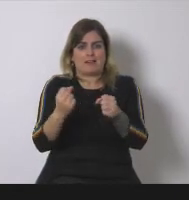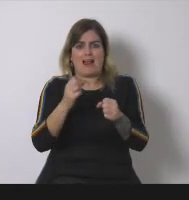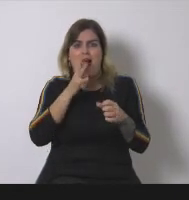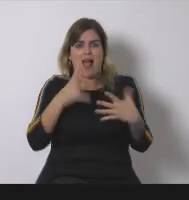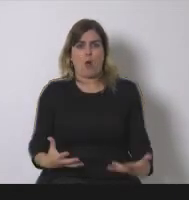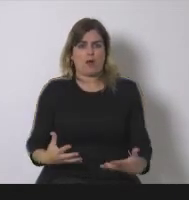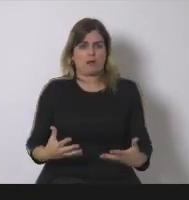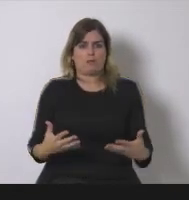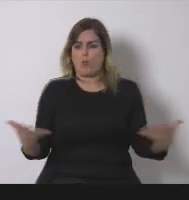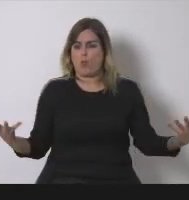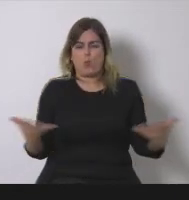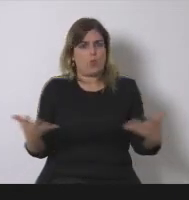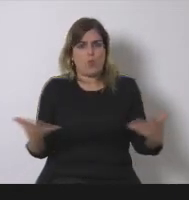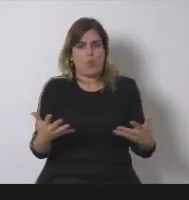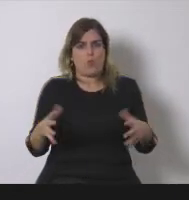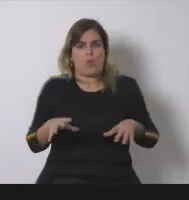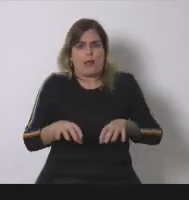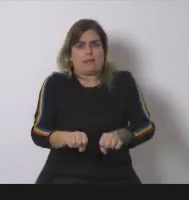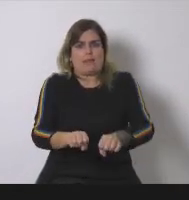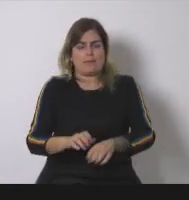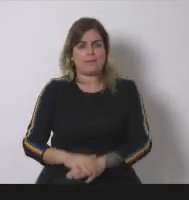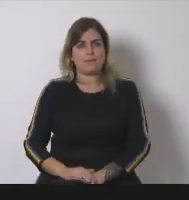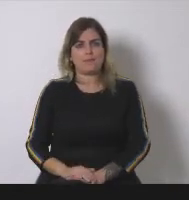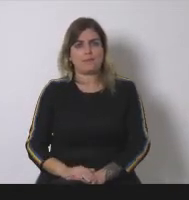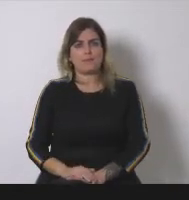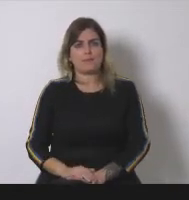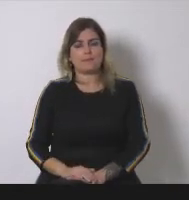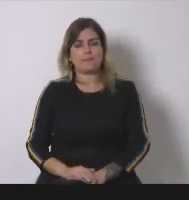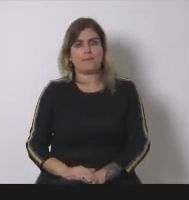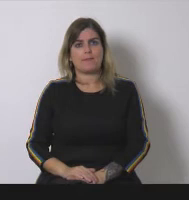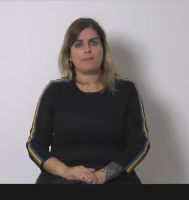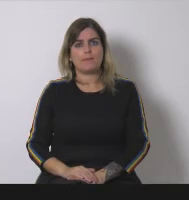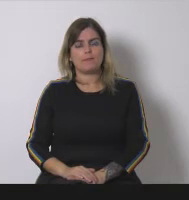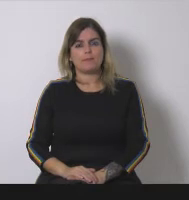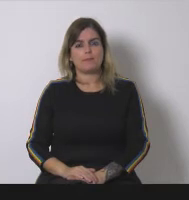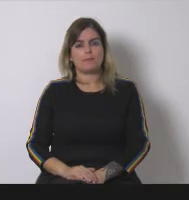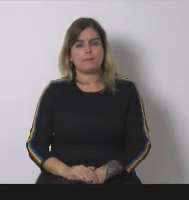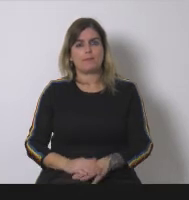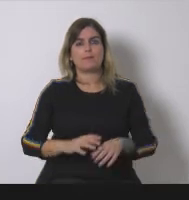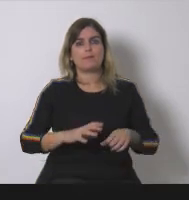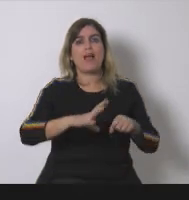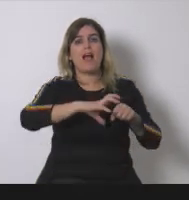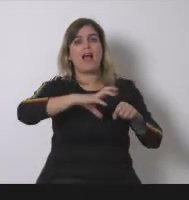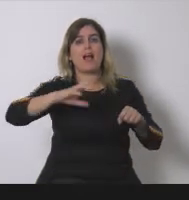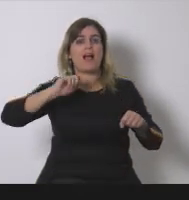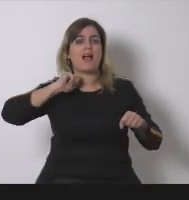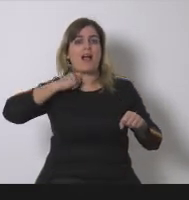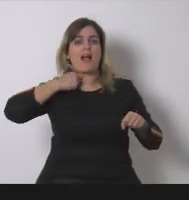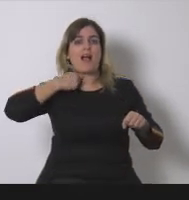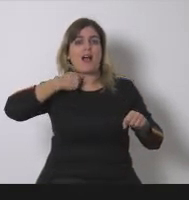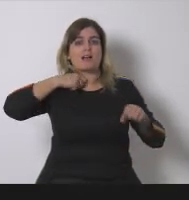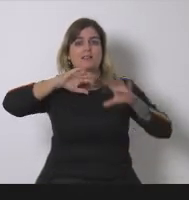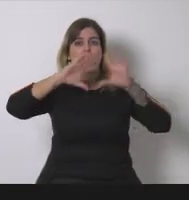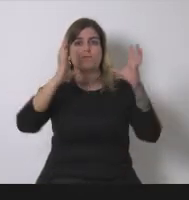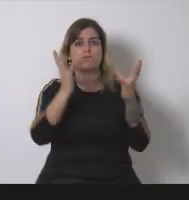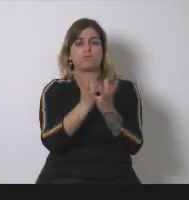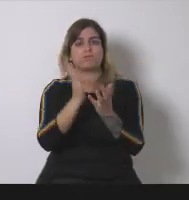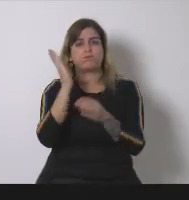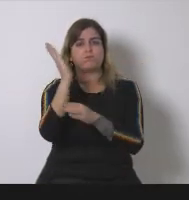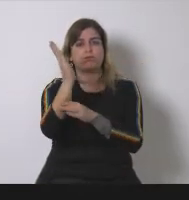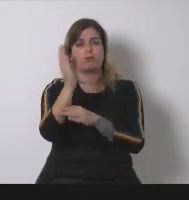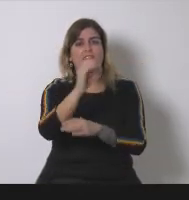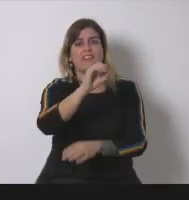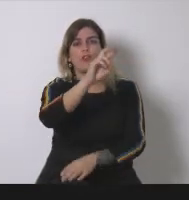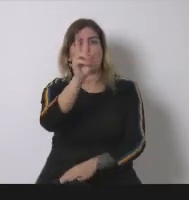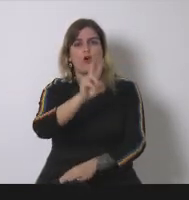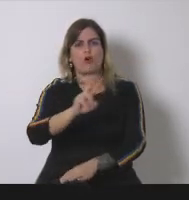las emisiones de gases de efecto invernadero expresadas como CO2 equivalente porque el dióxido de carbono es el principal gas de efecto